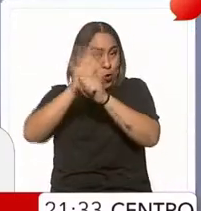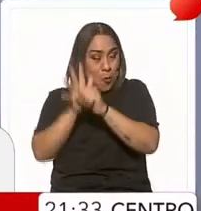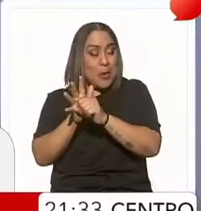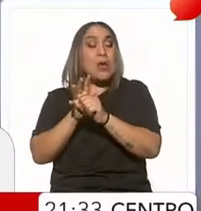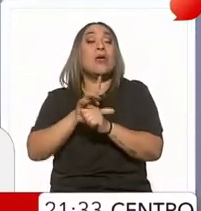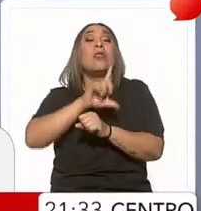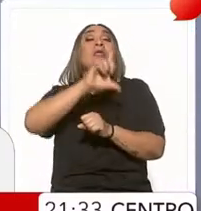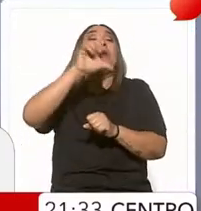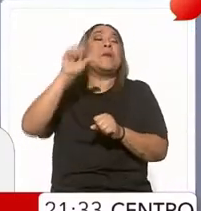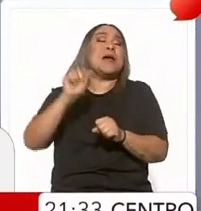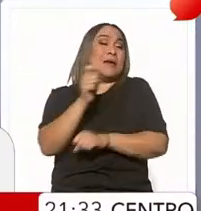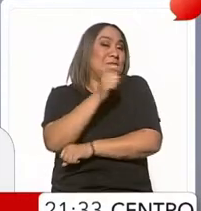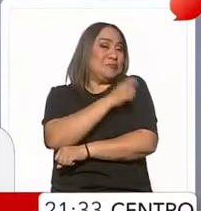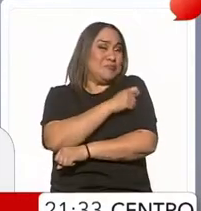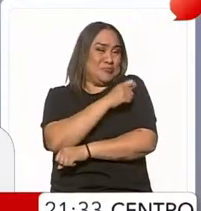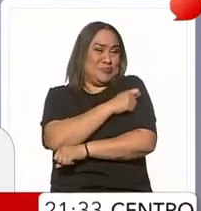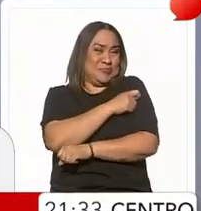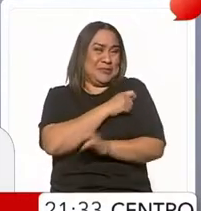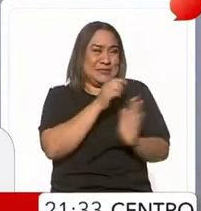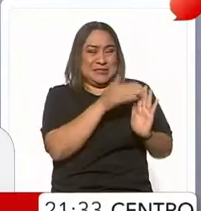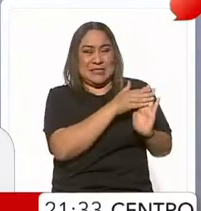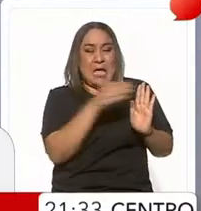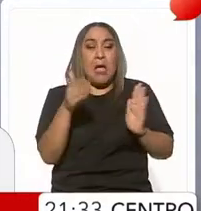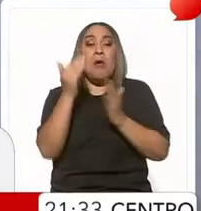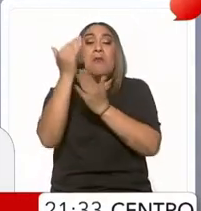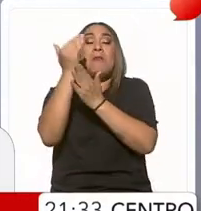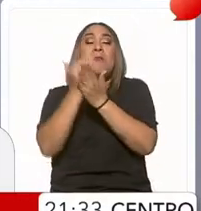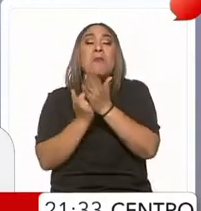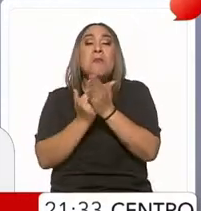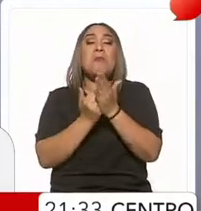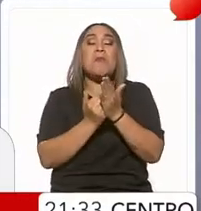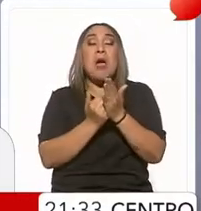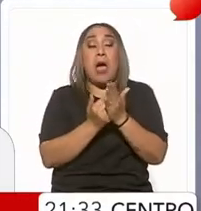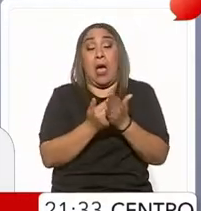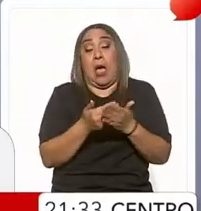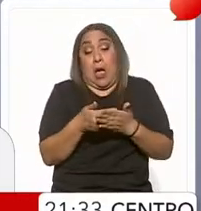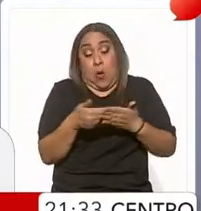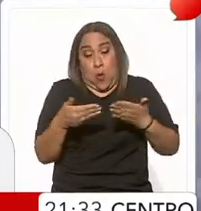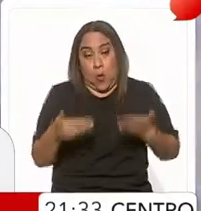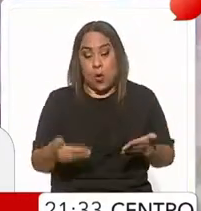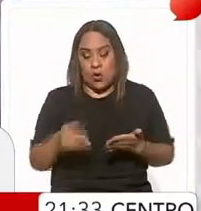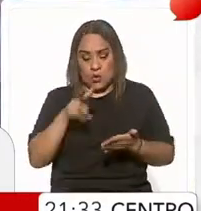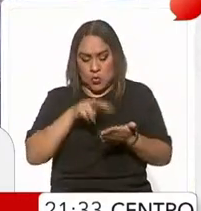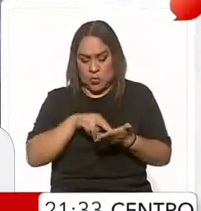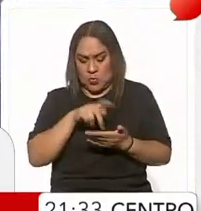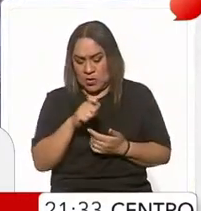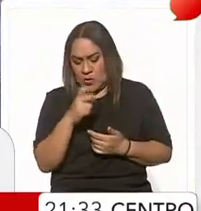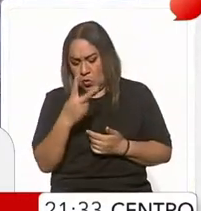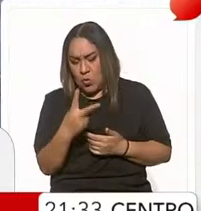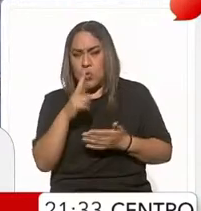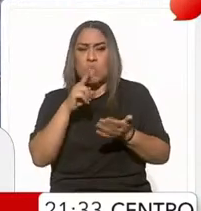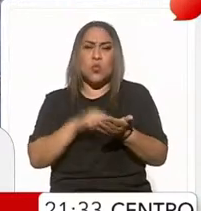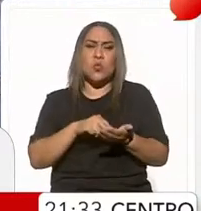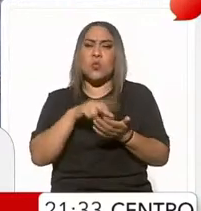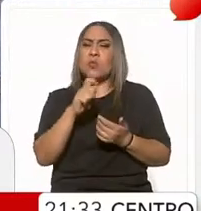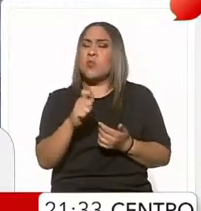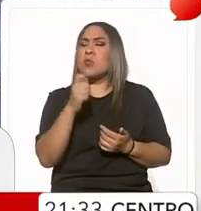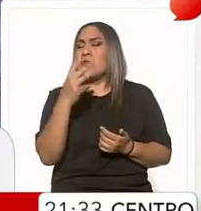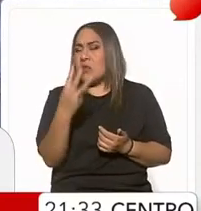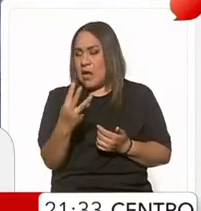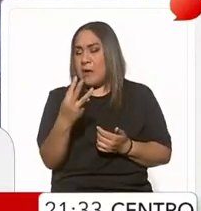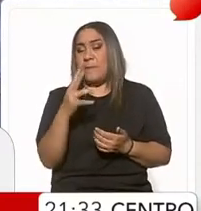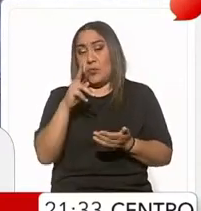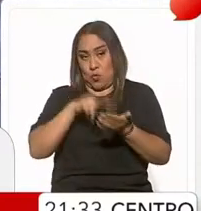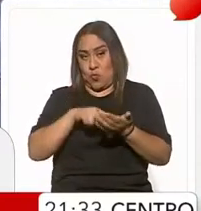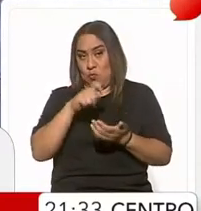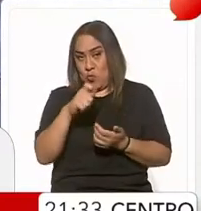coberturas que tuvimos durante esos años bajaron, y ahora desde el 2022, 2023 y este